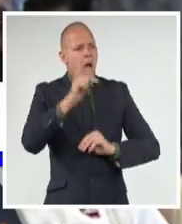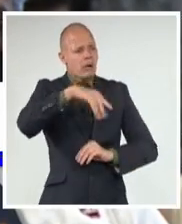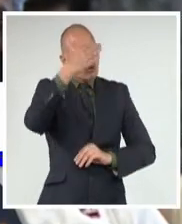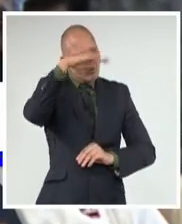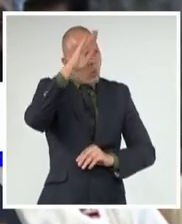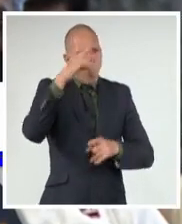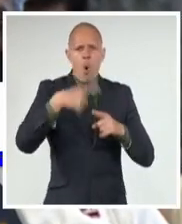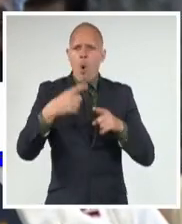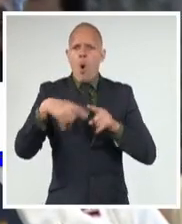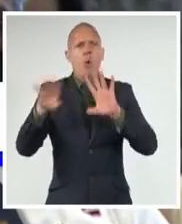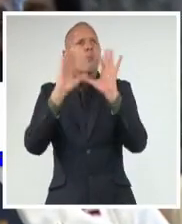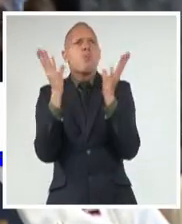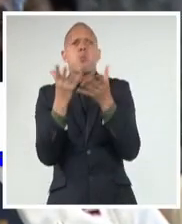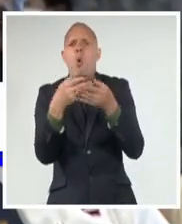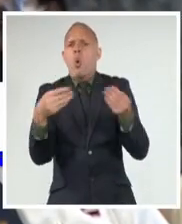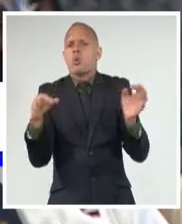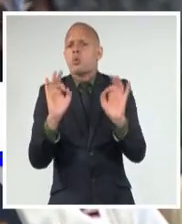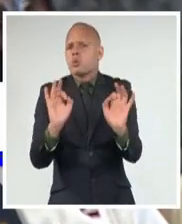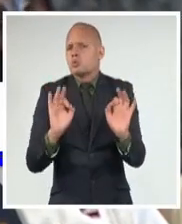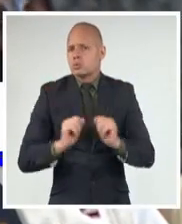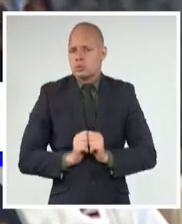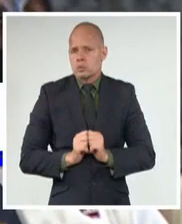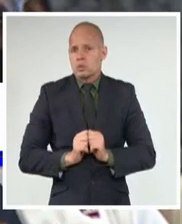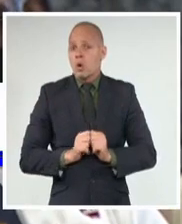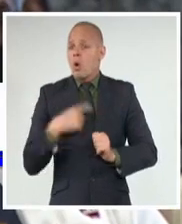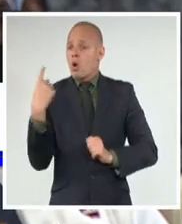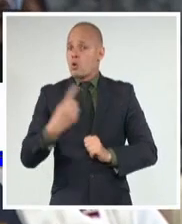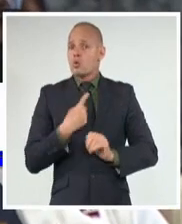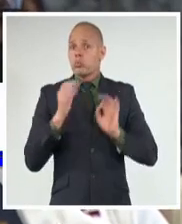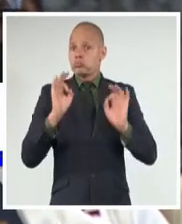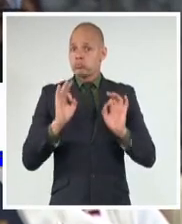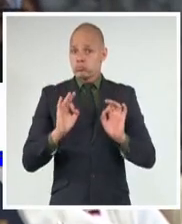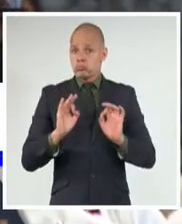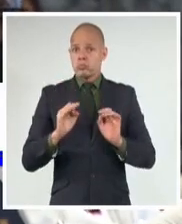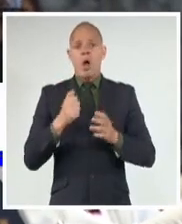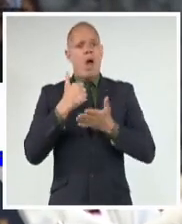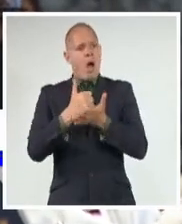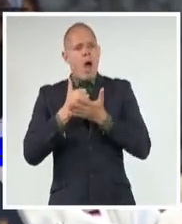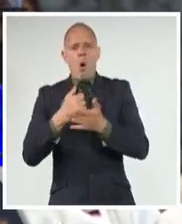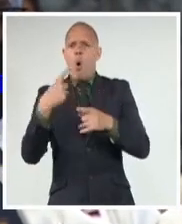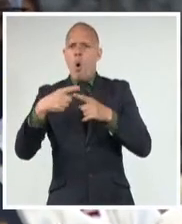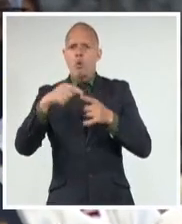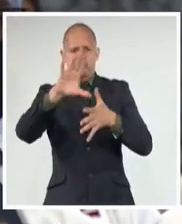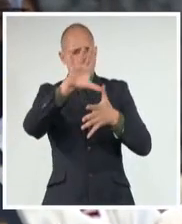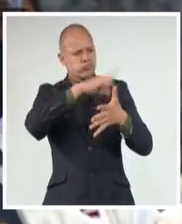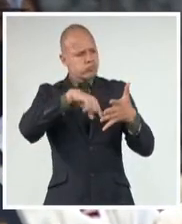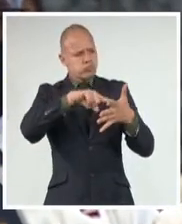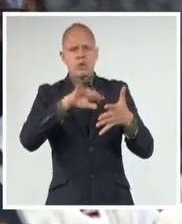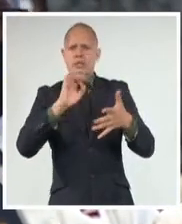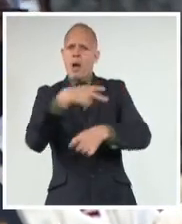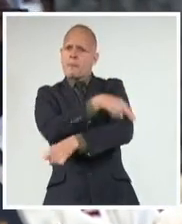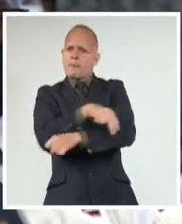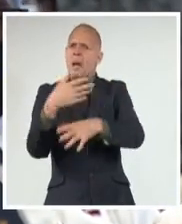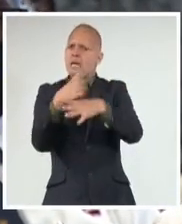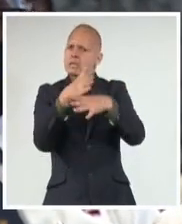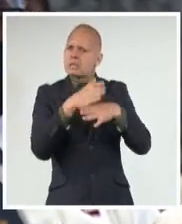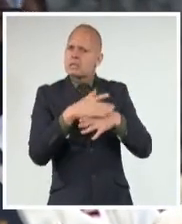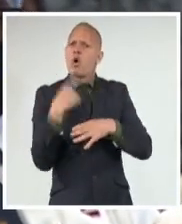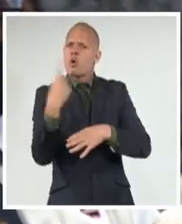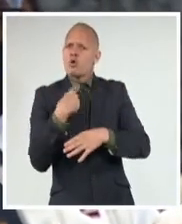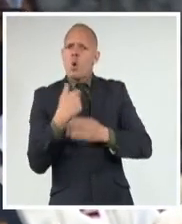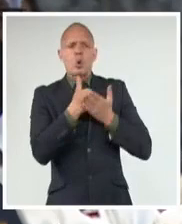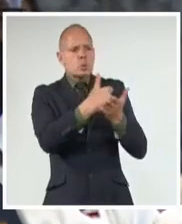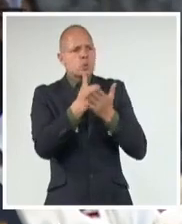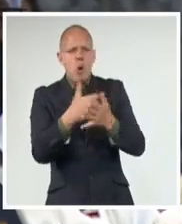ratificar la solidaridad de la región y de las organizaciones que representamos a otras instancias, que como